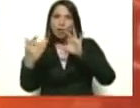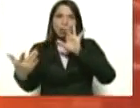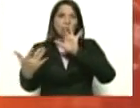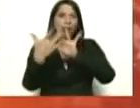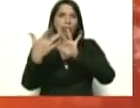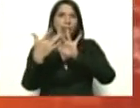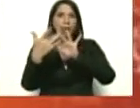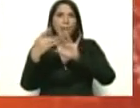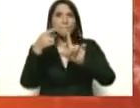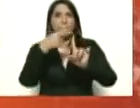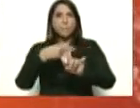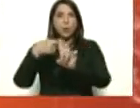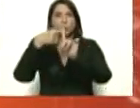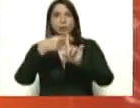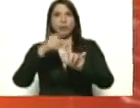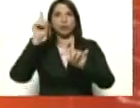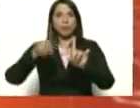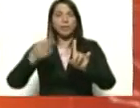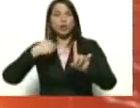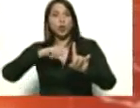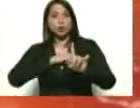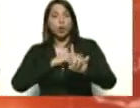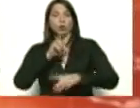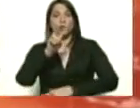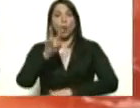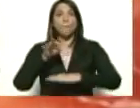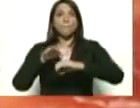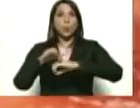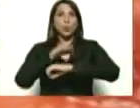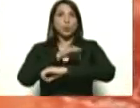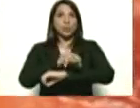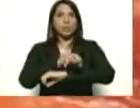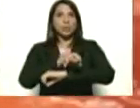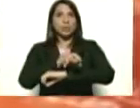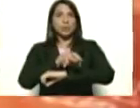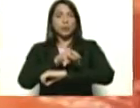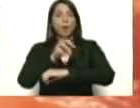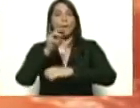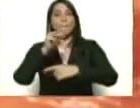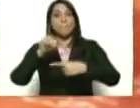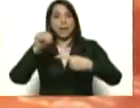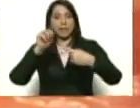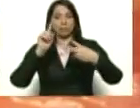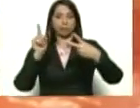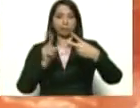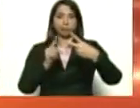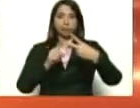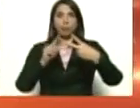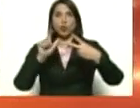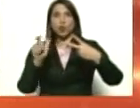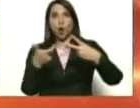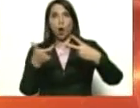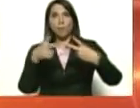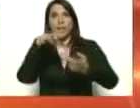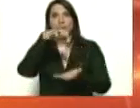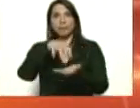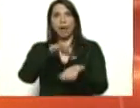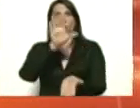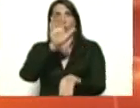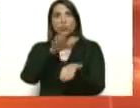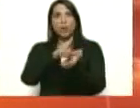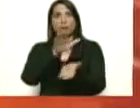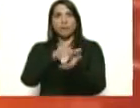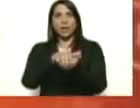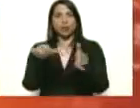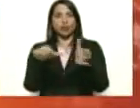positivos, sino que estamos en los dos municipios, tanto en el municipio Maneiro como en el municipio Gómez del estado Nueva Esparta